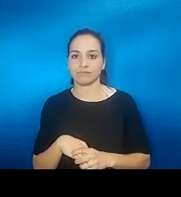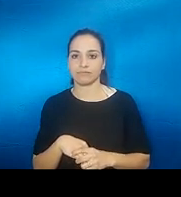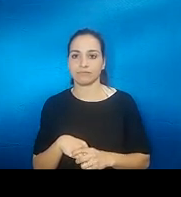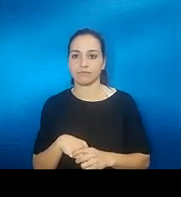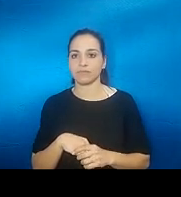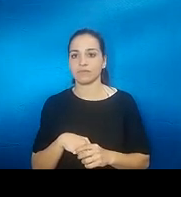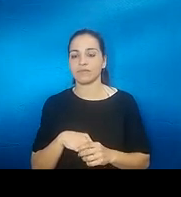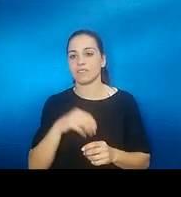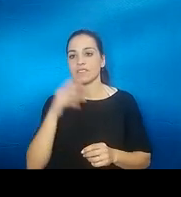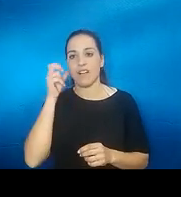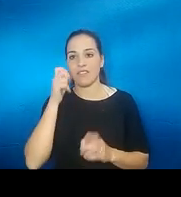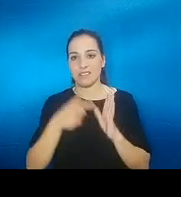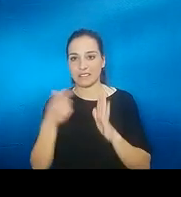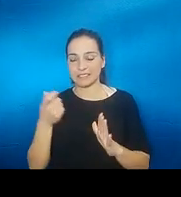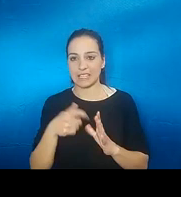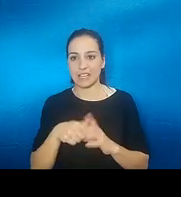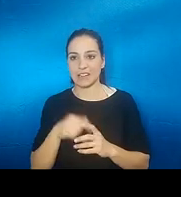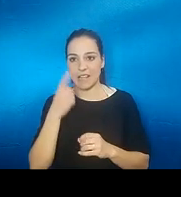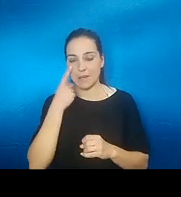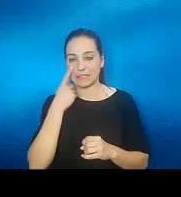ayer te lo has quitado tu mar sí ah no ya